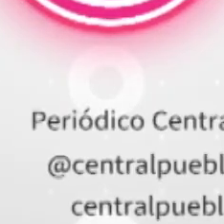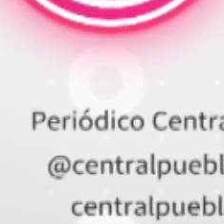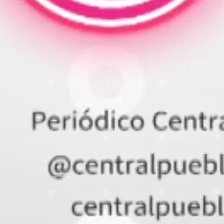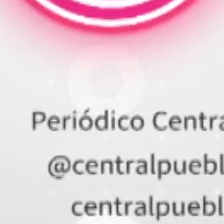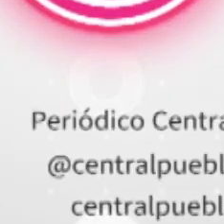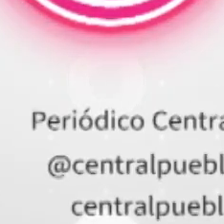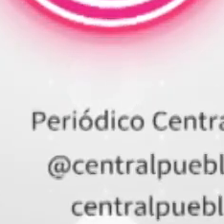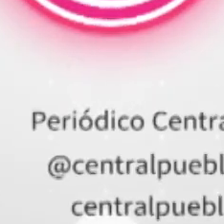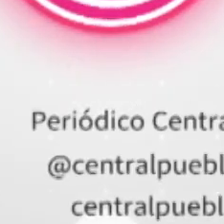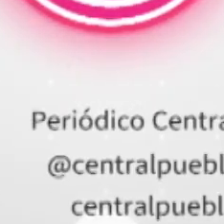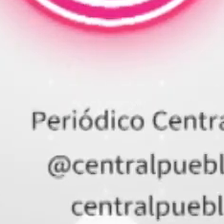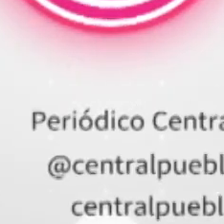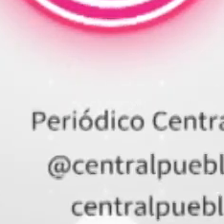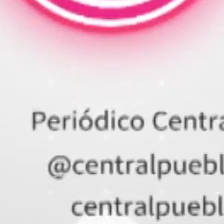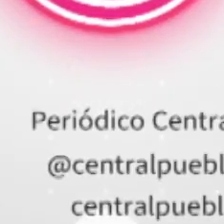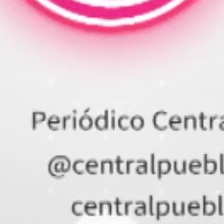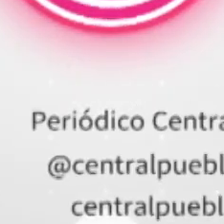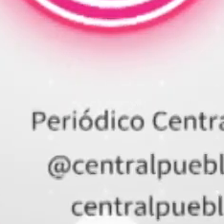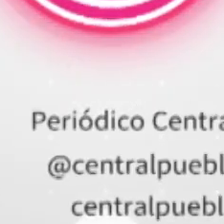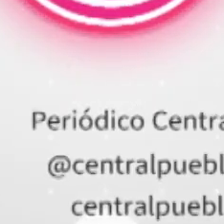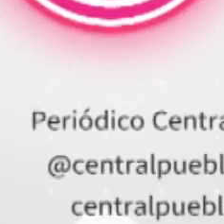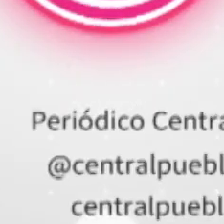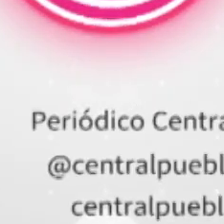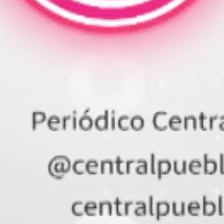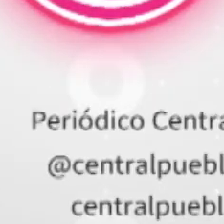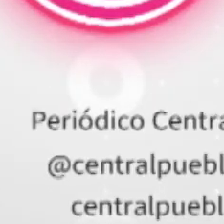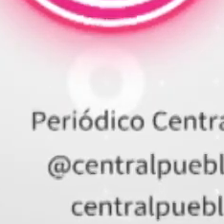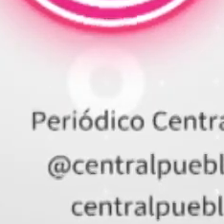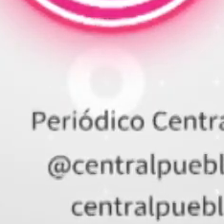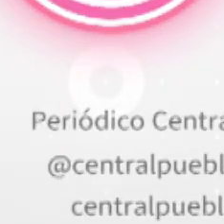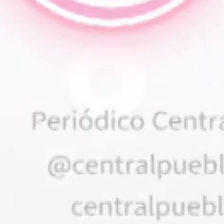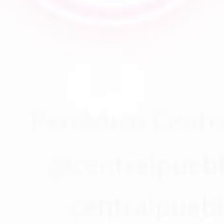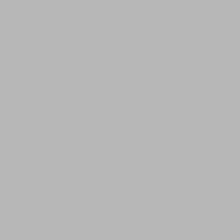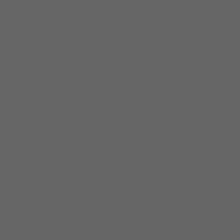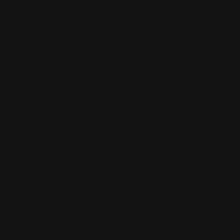ver el video.